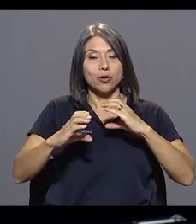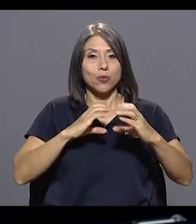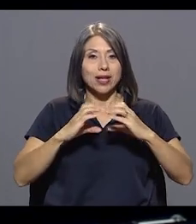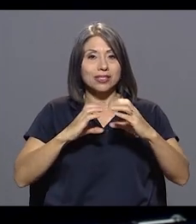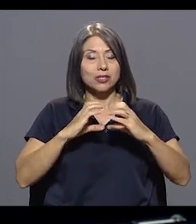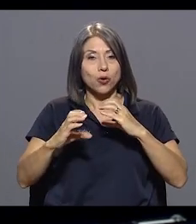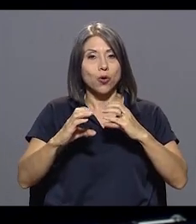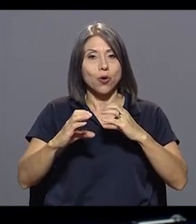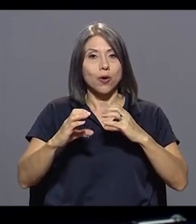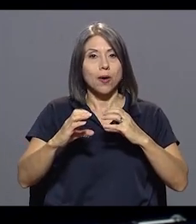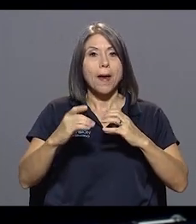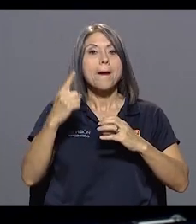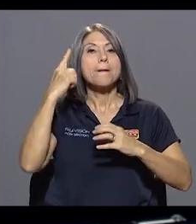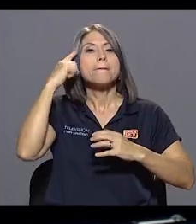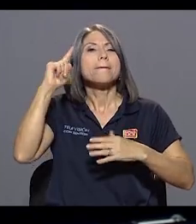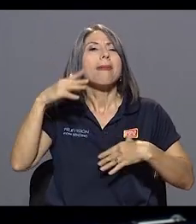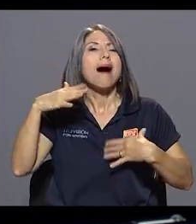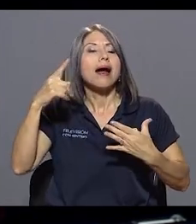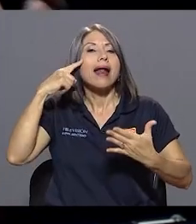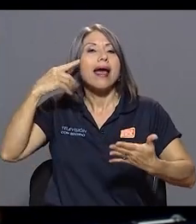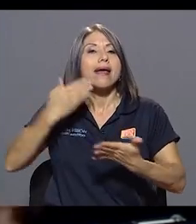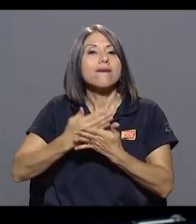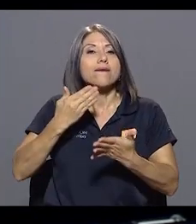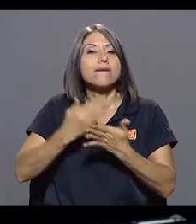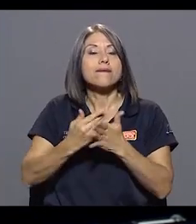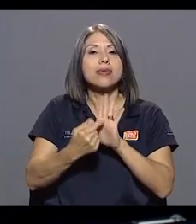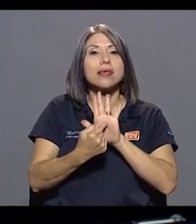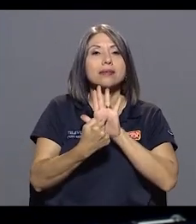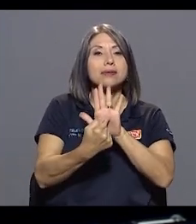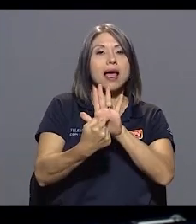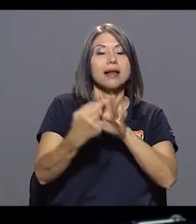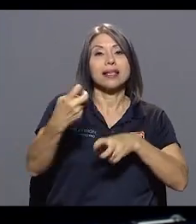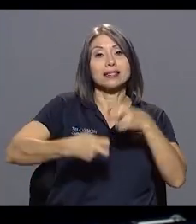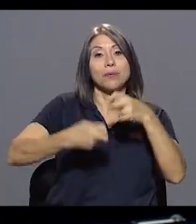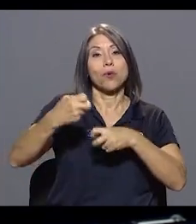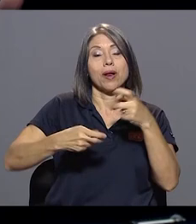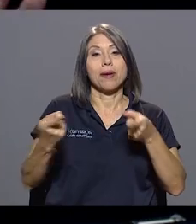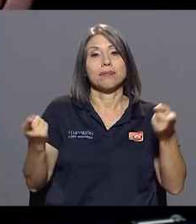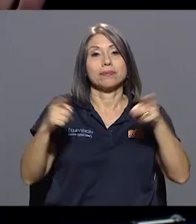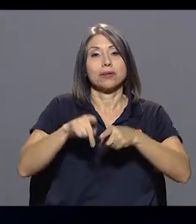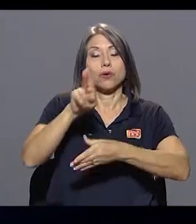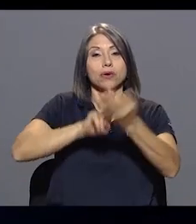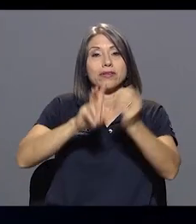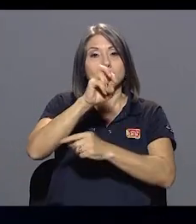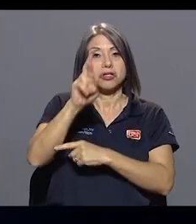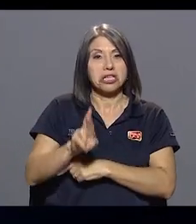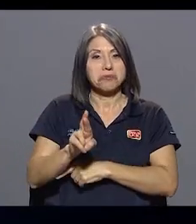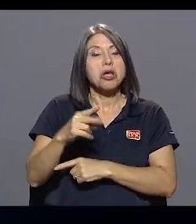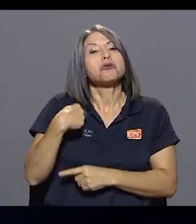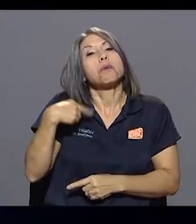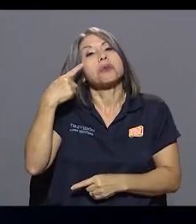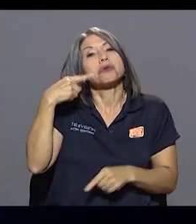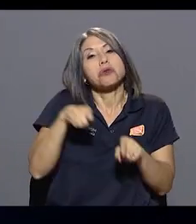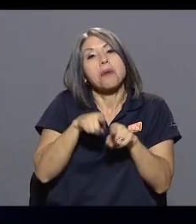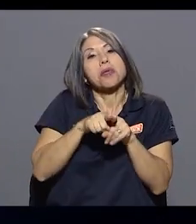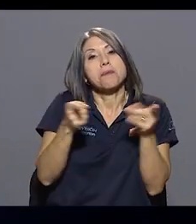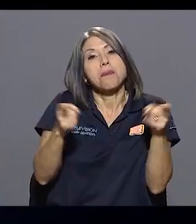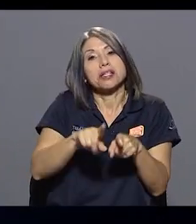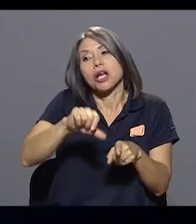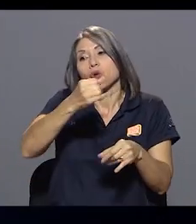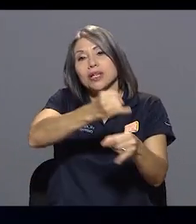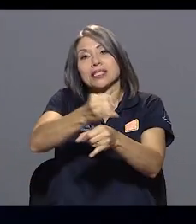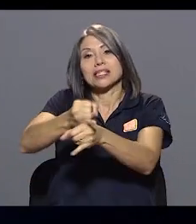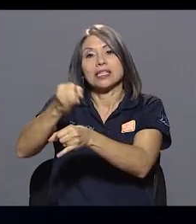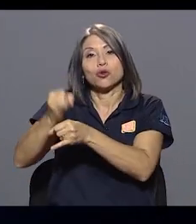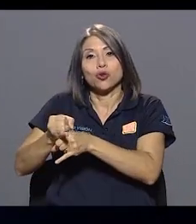para evidenciar, digamos, este problema que se da en la Universidad de Costa Rica y supongo yo en otras instituciones pero nos compete a